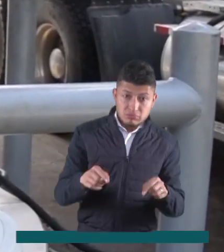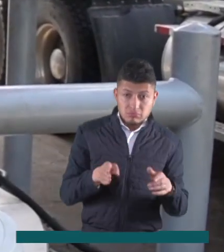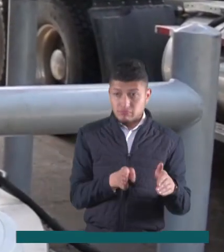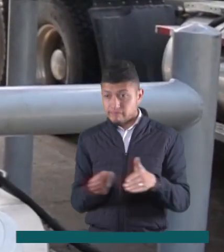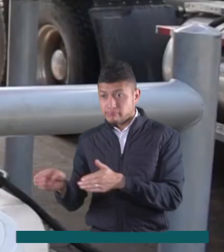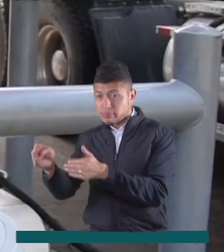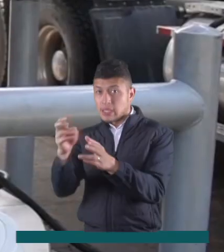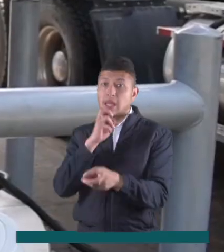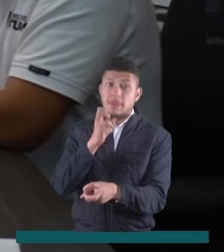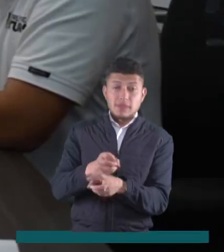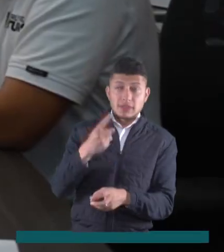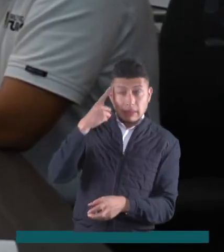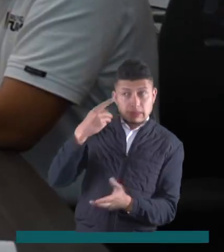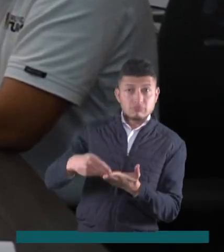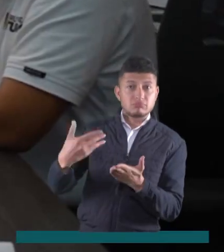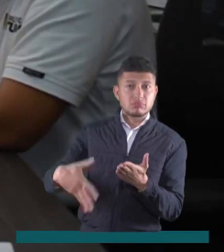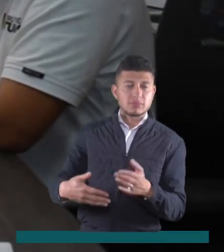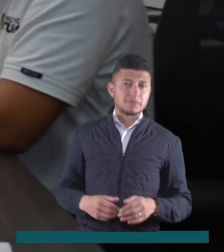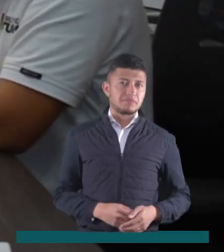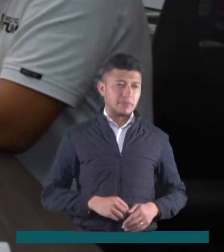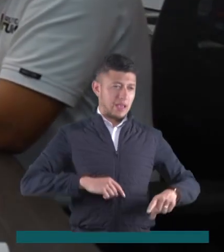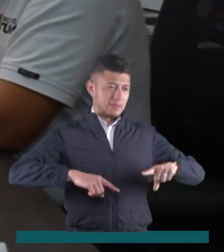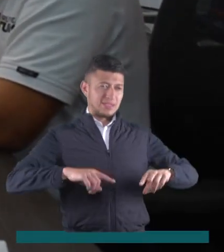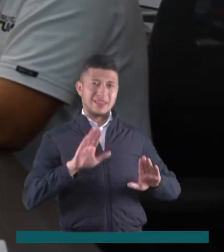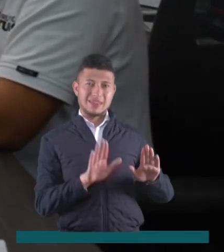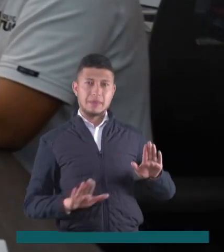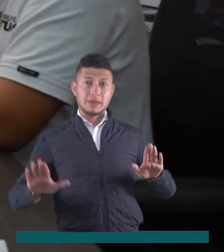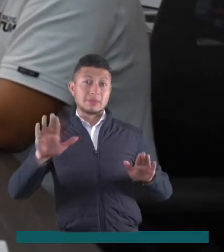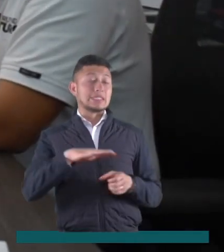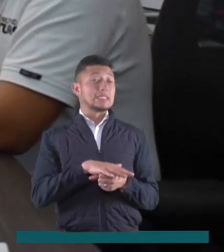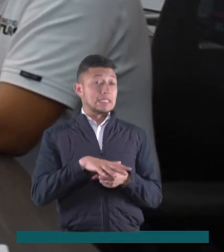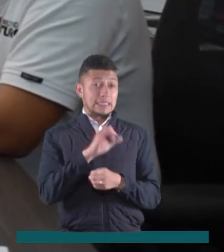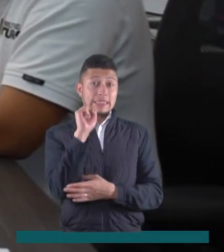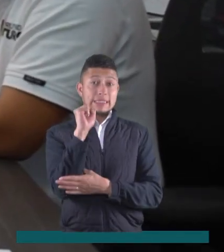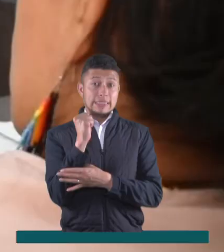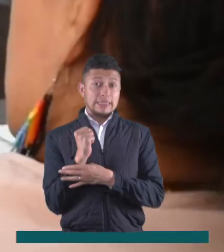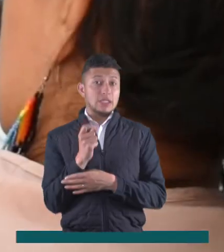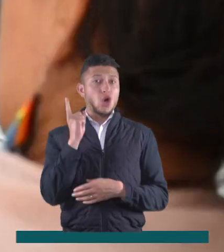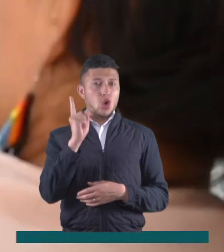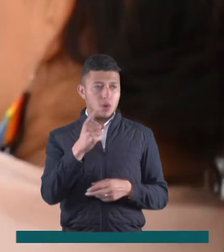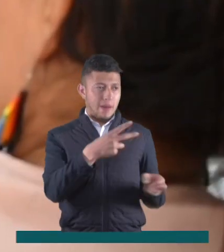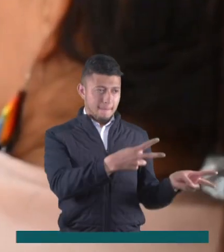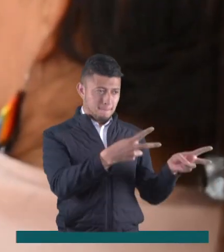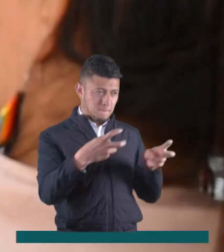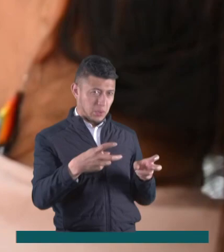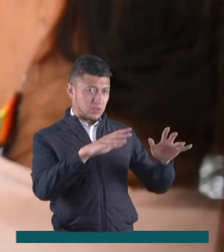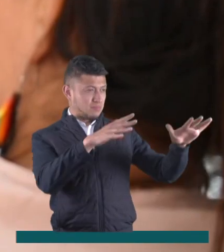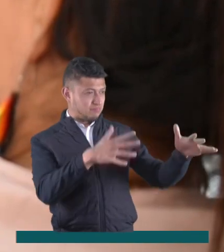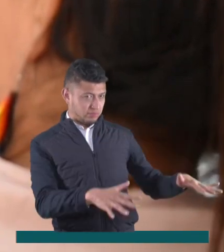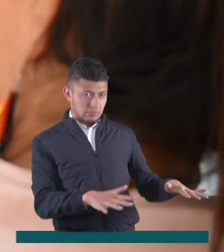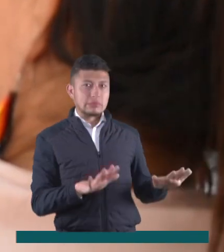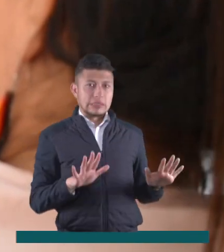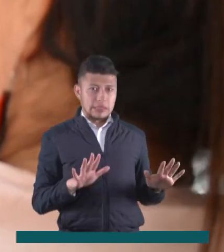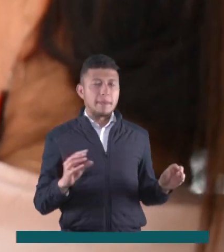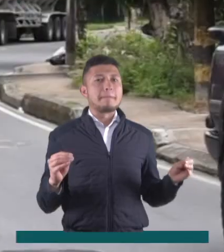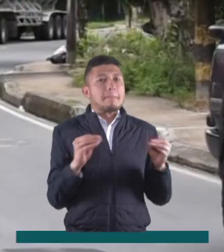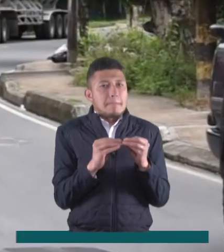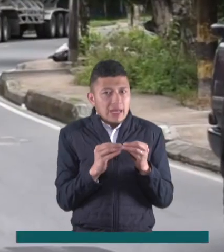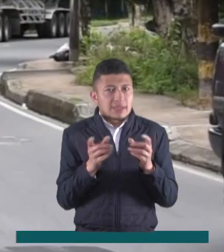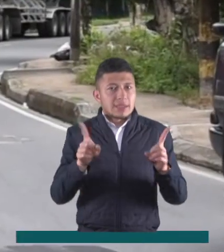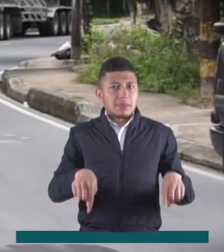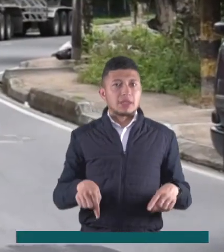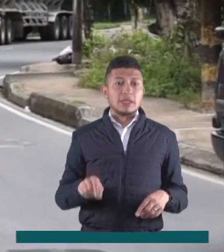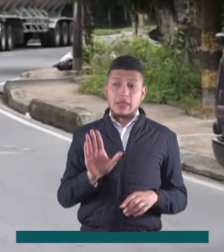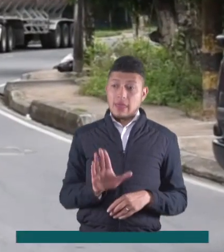departamento por la vía alterna. La administración departamental ha tenido que afrontar crisis, no solo por la caída del puente sobre el río Ariporo.